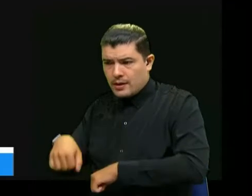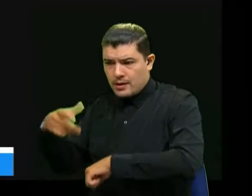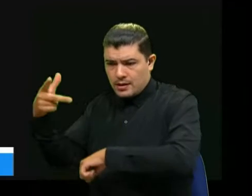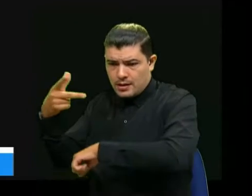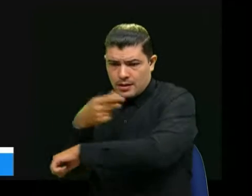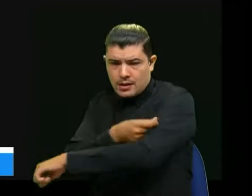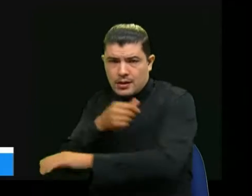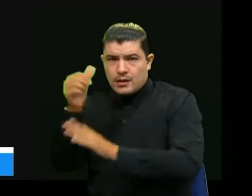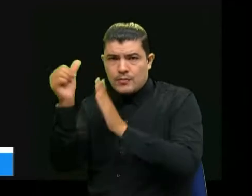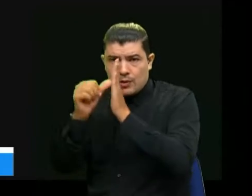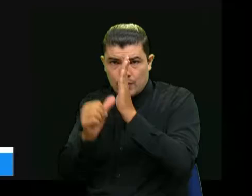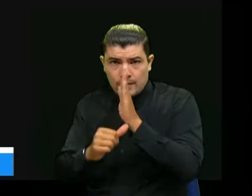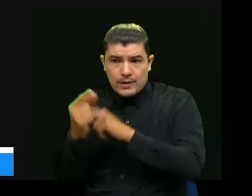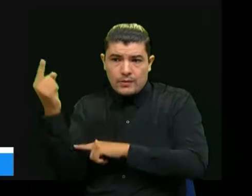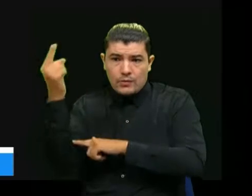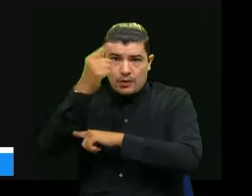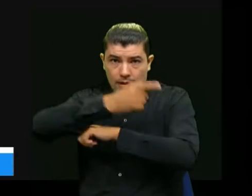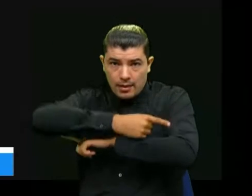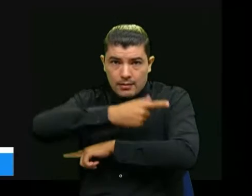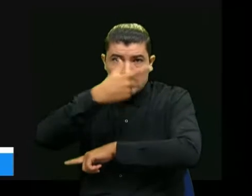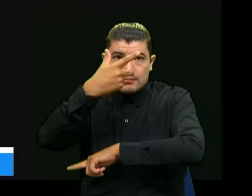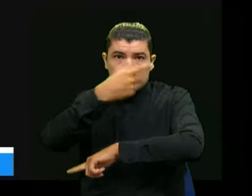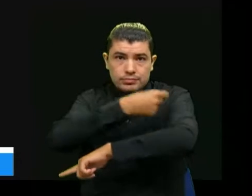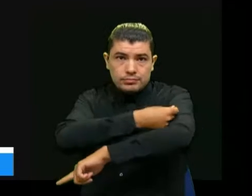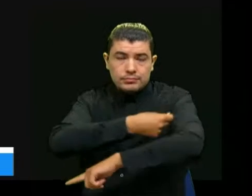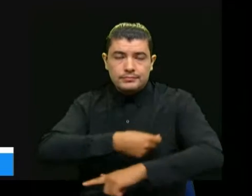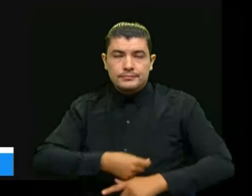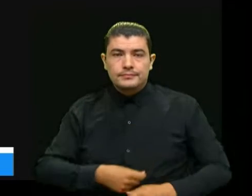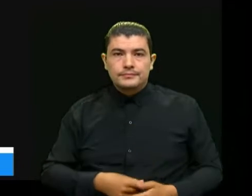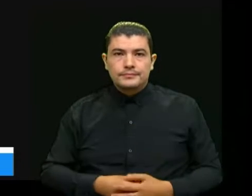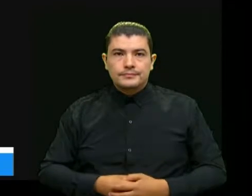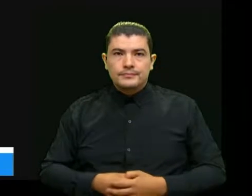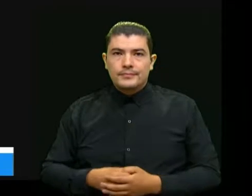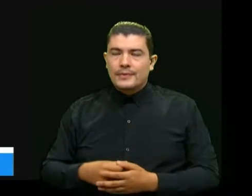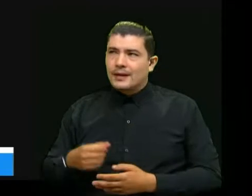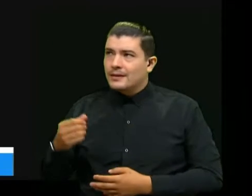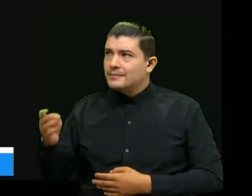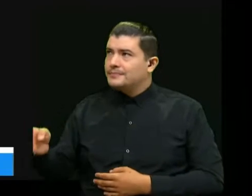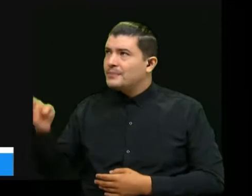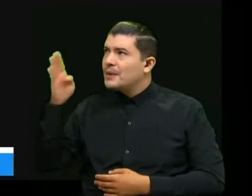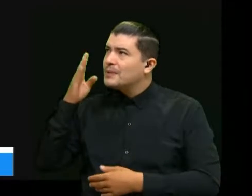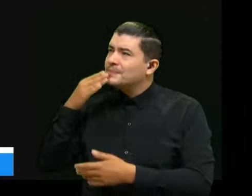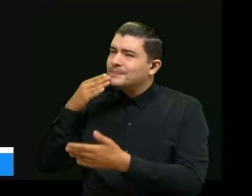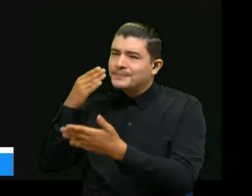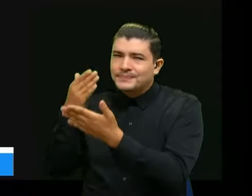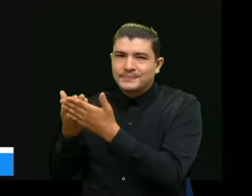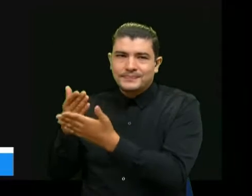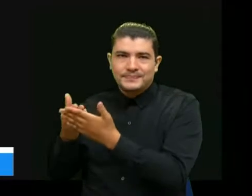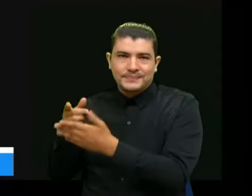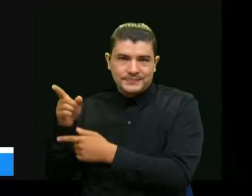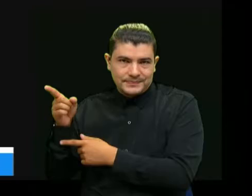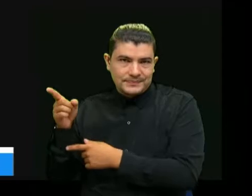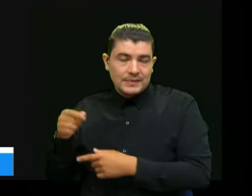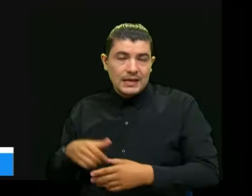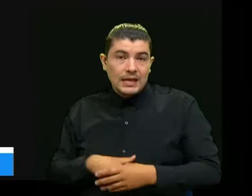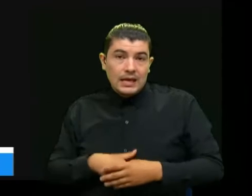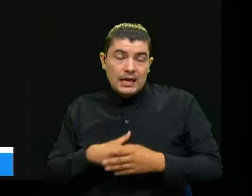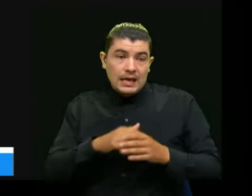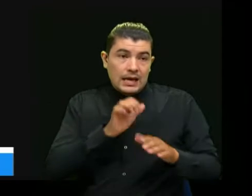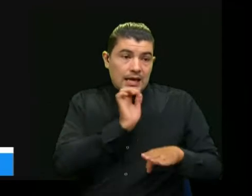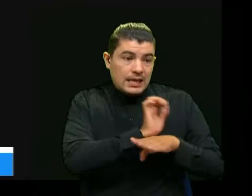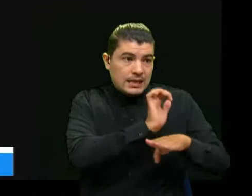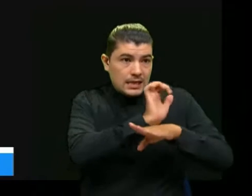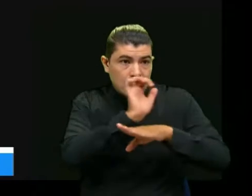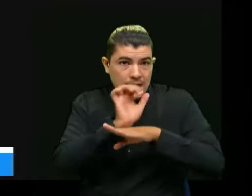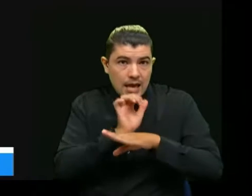llegamos programas de vacunación a Dios gracias la mayoría de docentes y funcionarios con los cuales uno